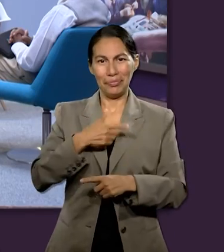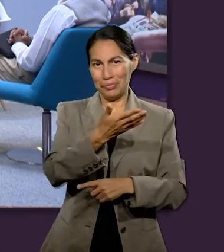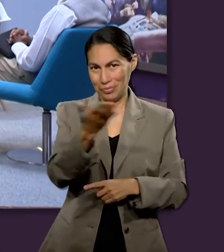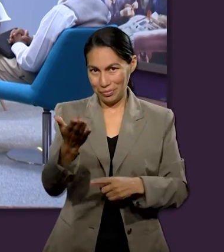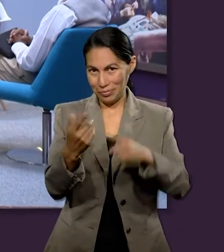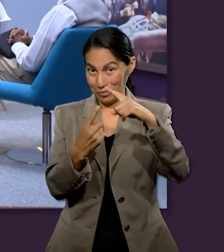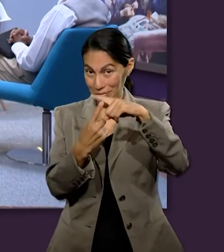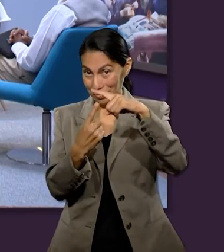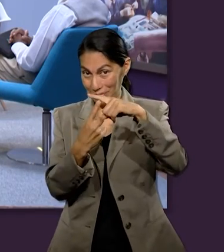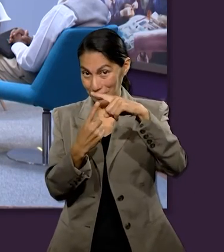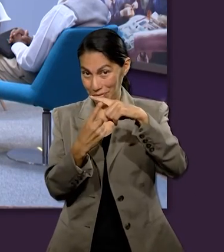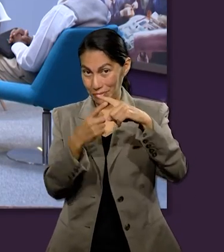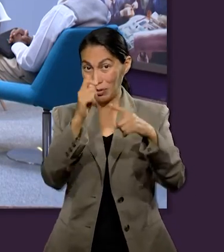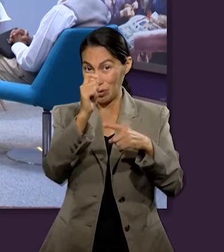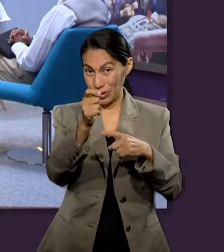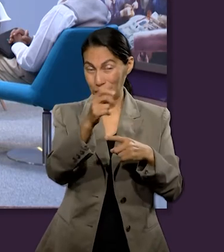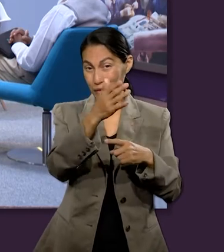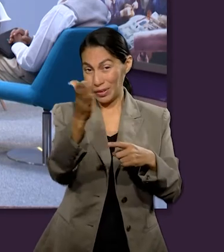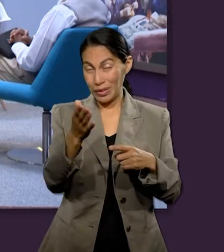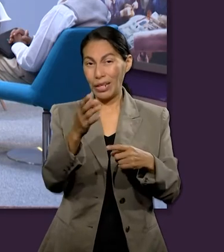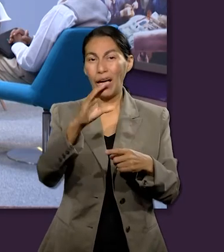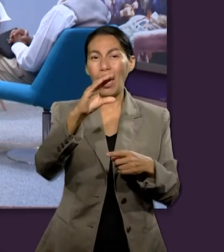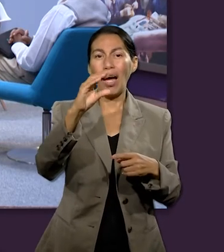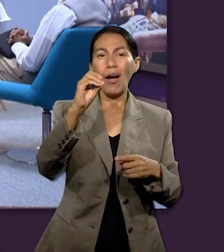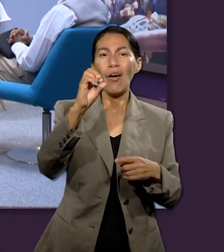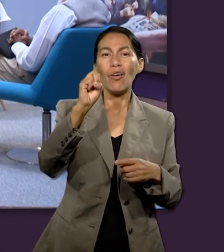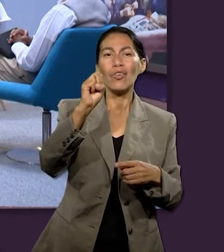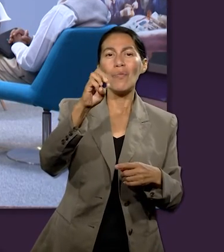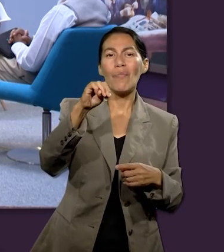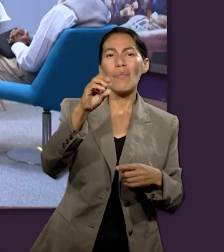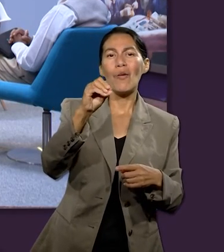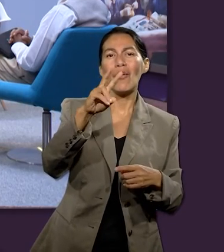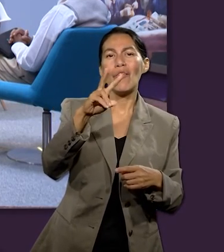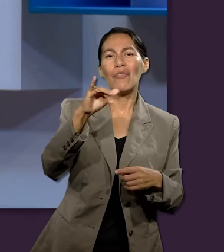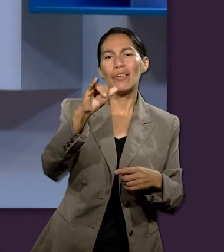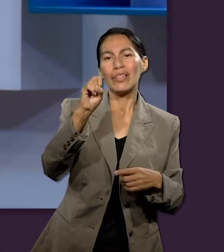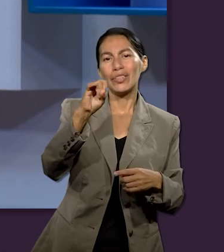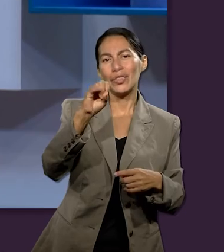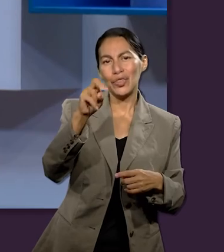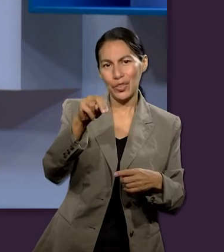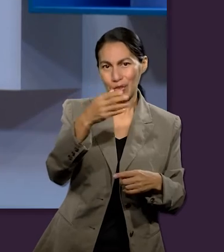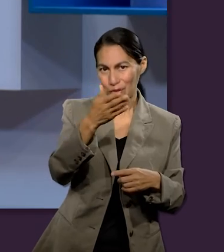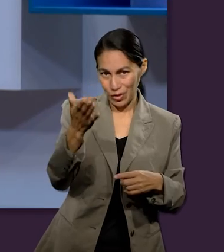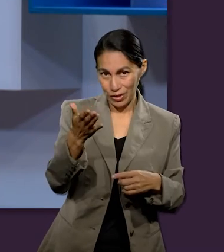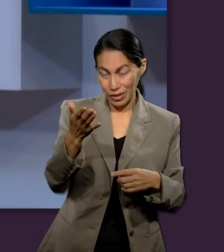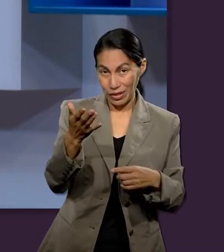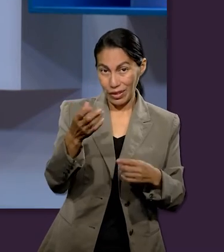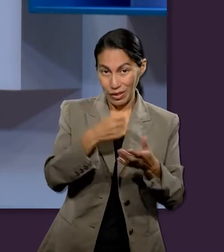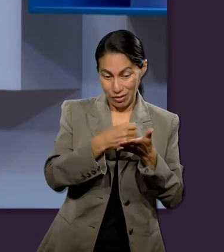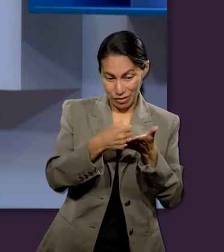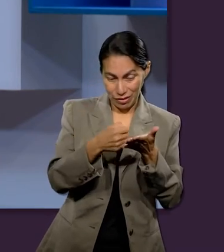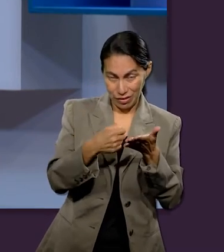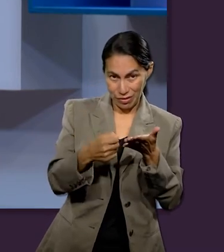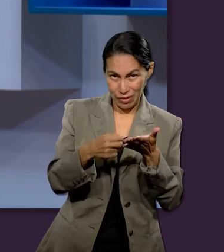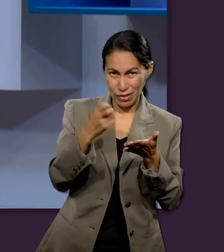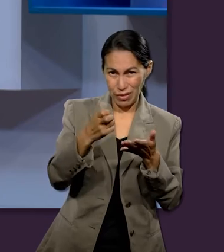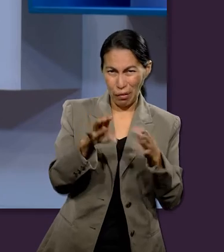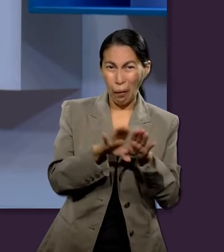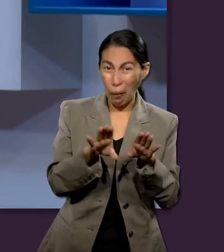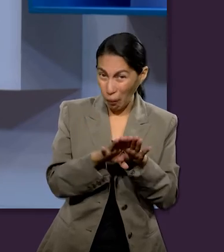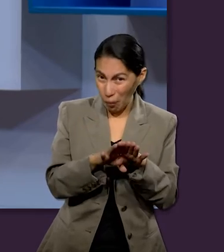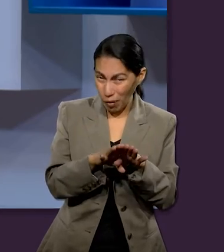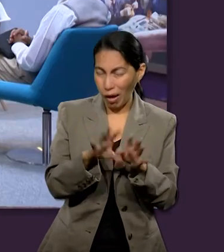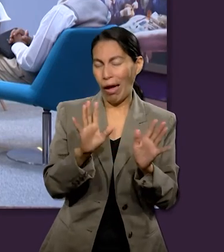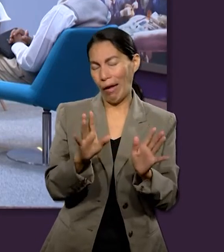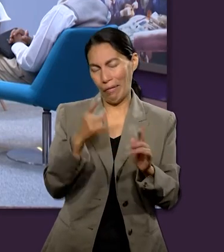escriban una cosmovisión y aquí mis amigos les van a ayudar con consejos a la hora de